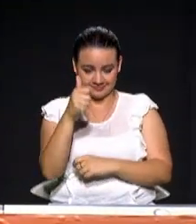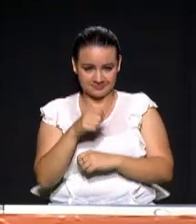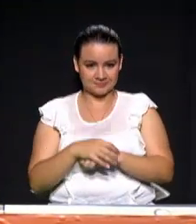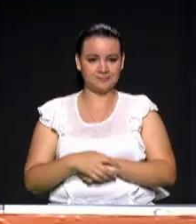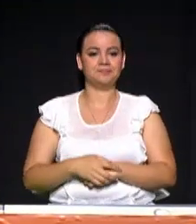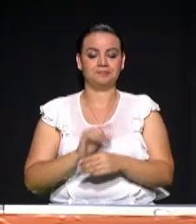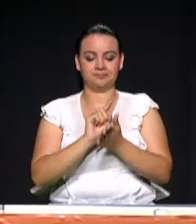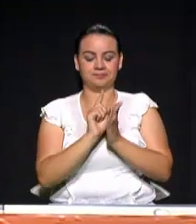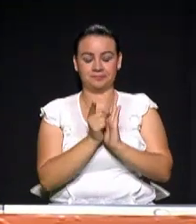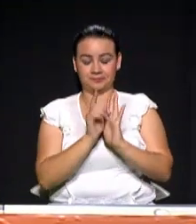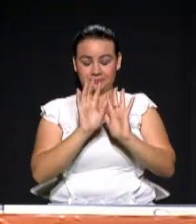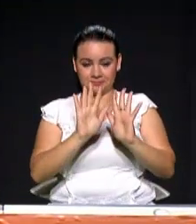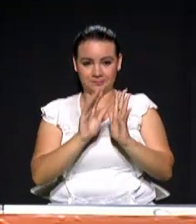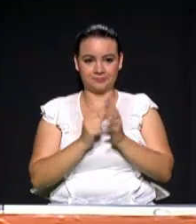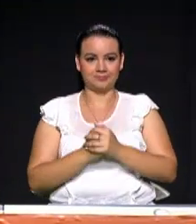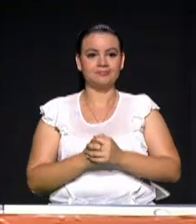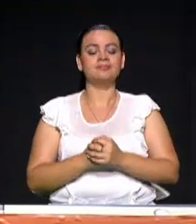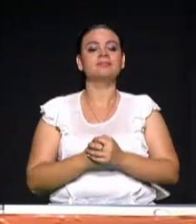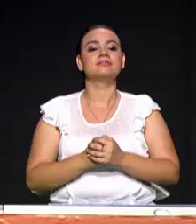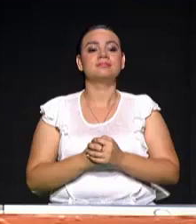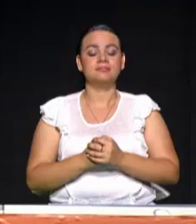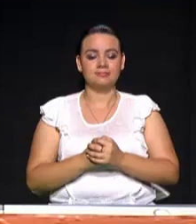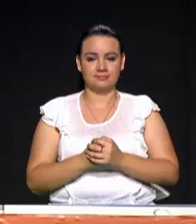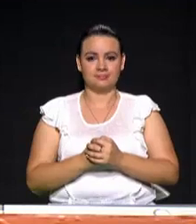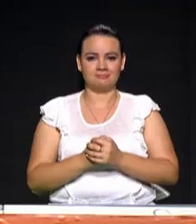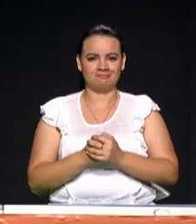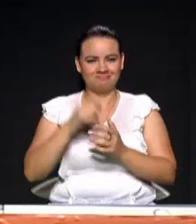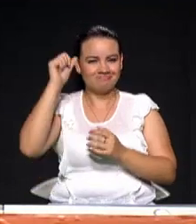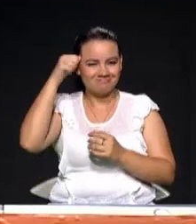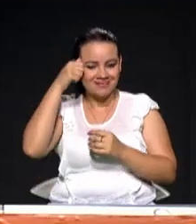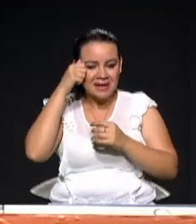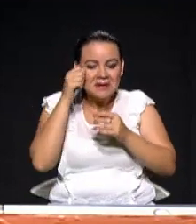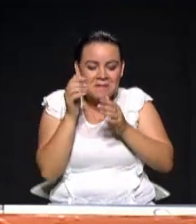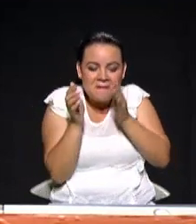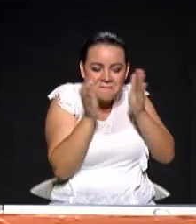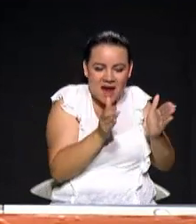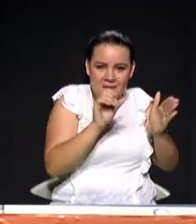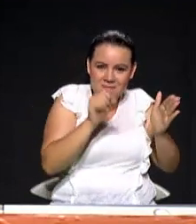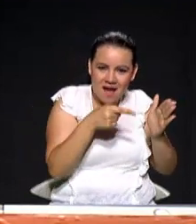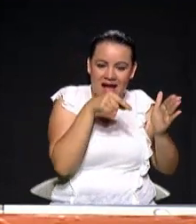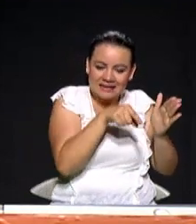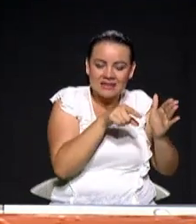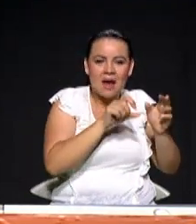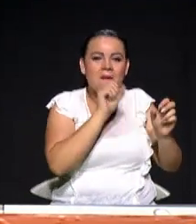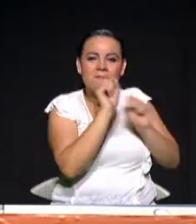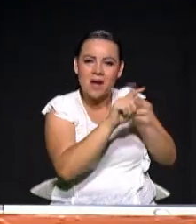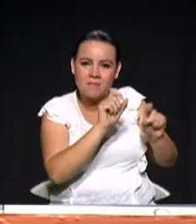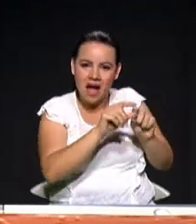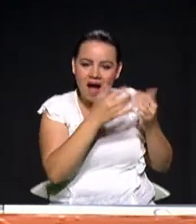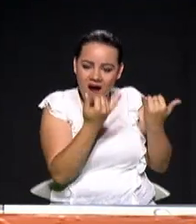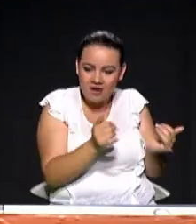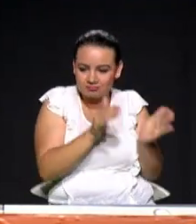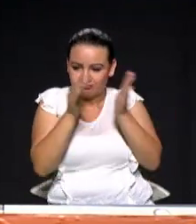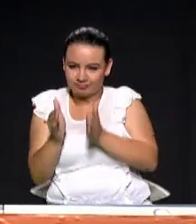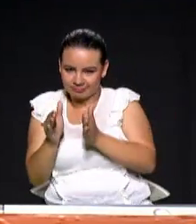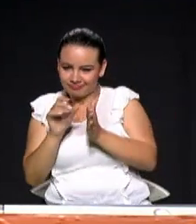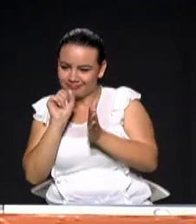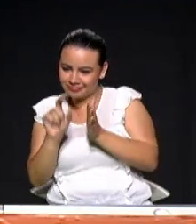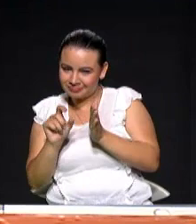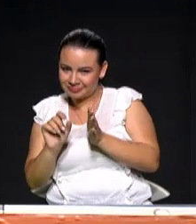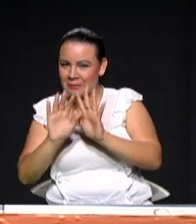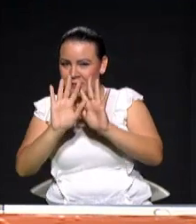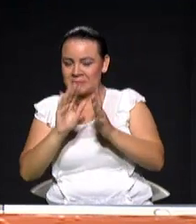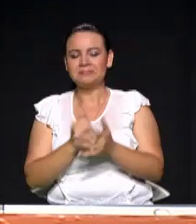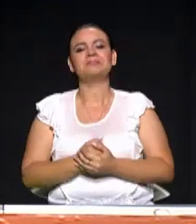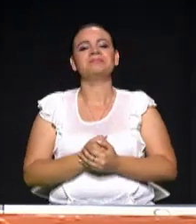a hacer, al igual que con el primer grupo, una dinámica bastante interesante, Natalia. Y consiste en que cada uno de